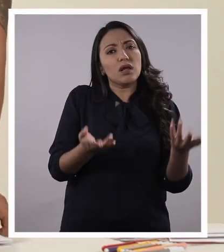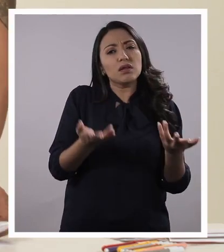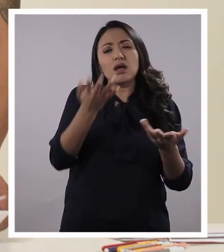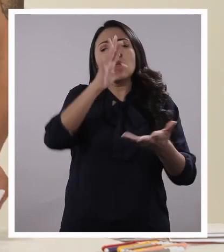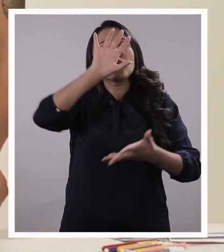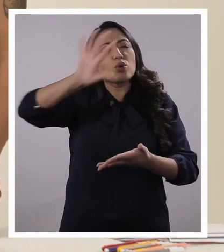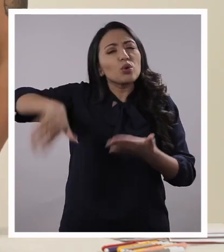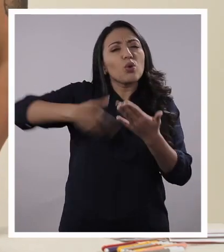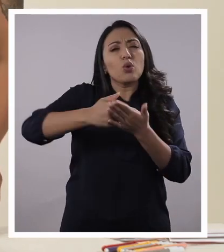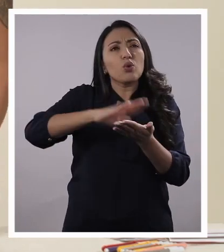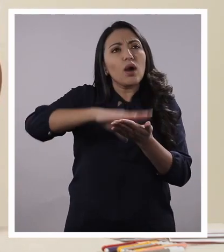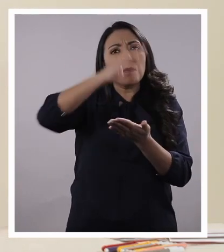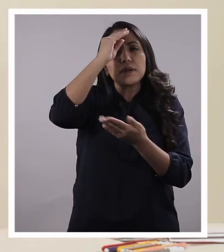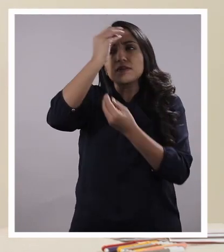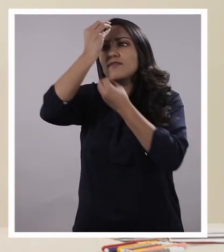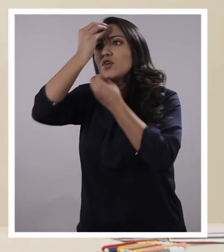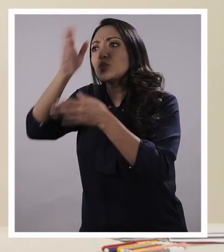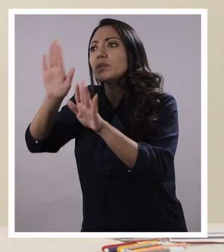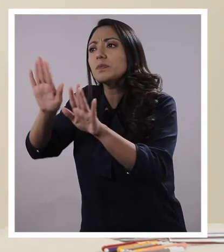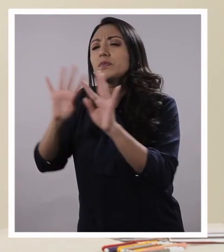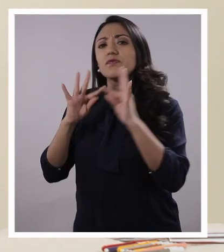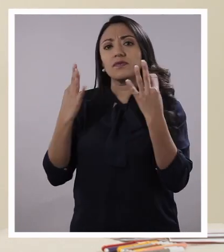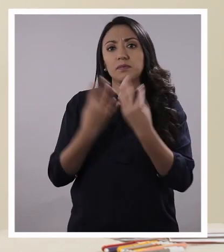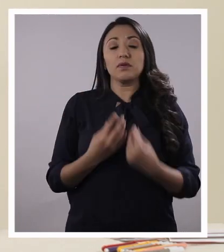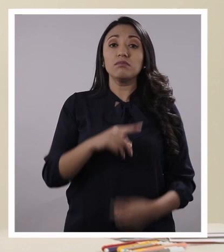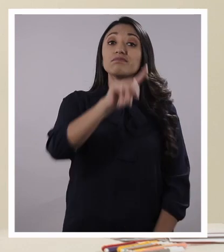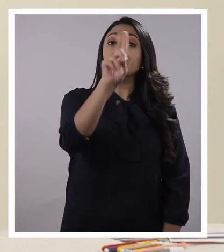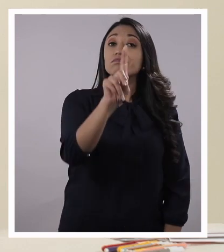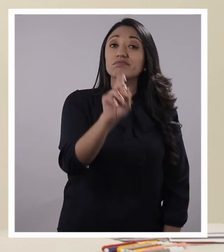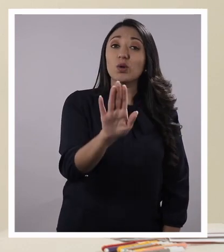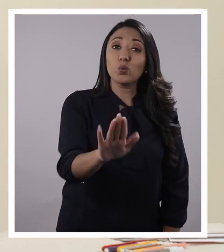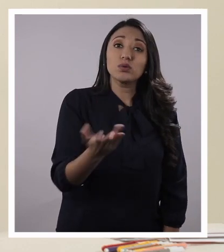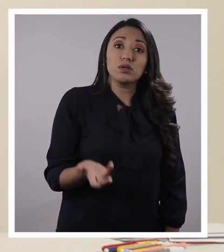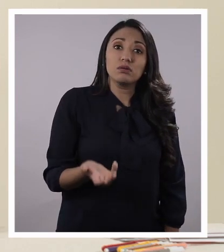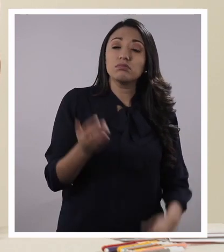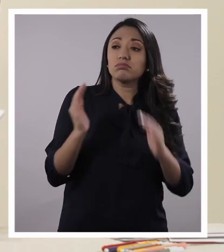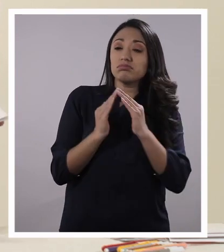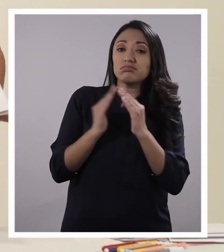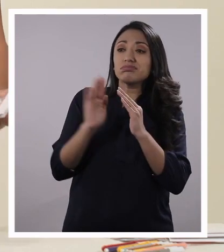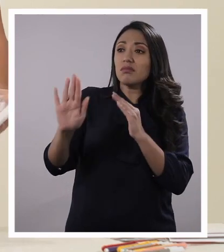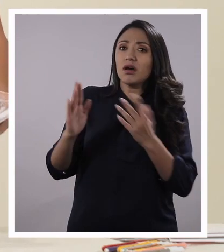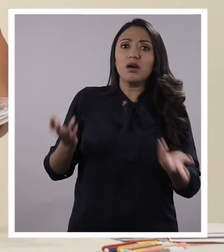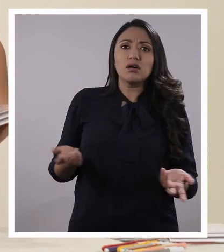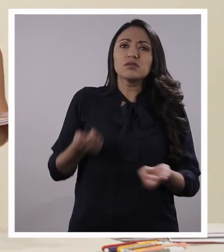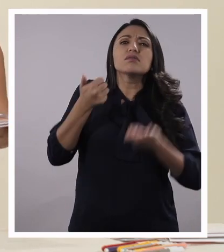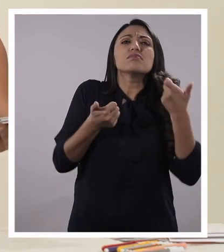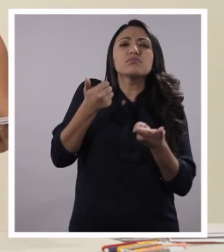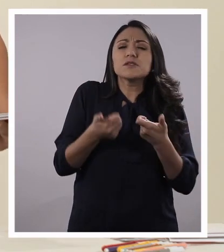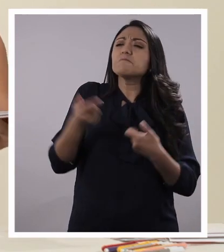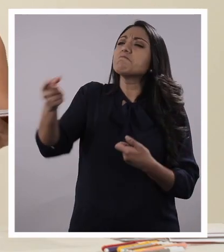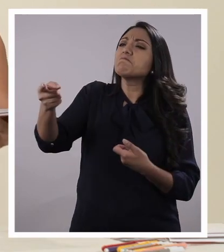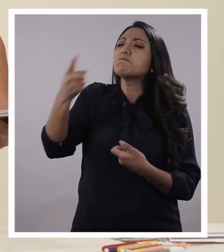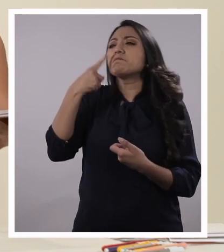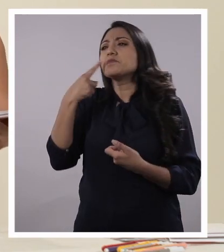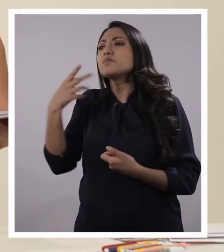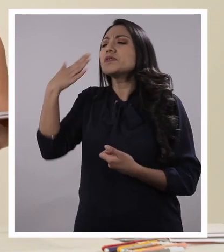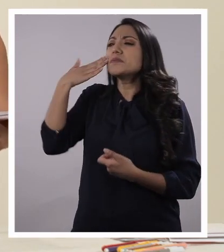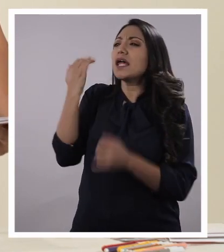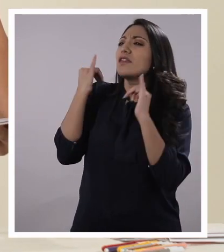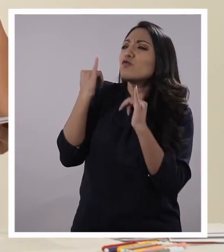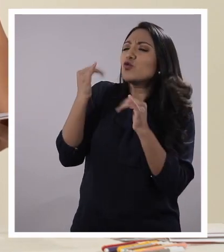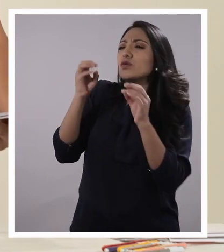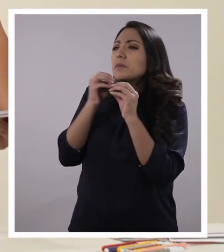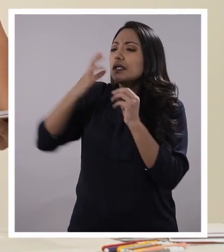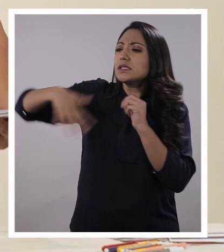todo lo que aprendieron con la familia. Pregunten a cada uno de los miembros de su familia. ¿Cuáles son esos momentos que disfrutan más